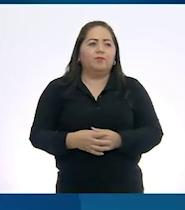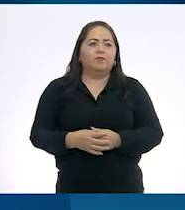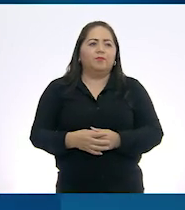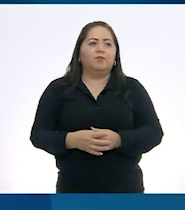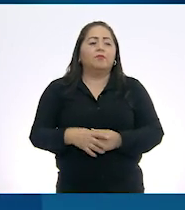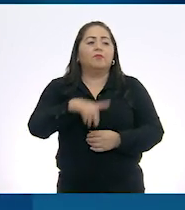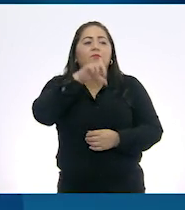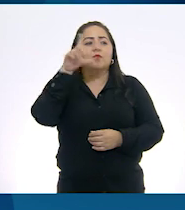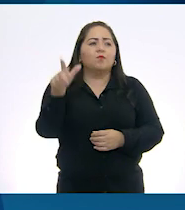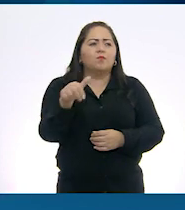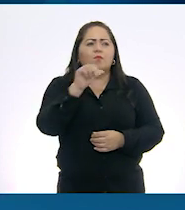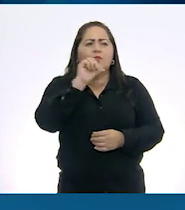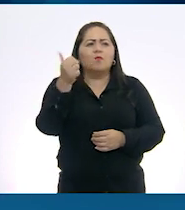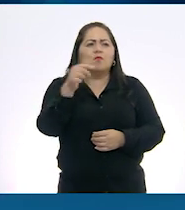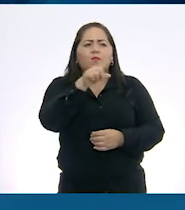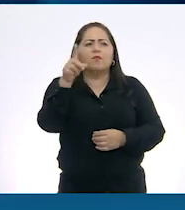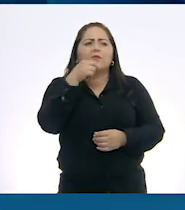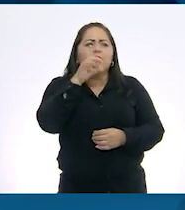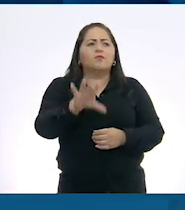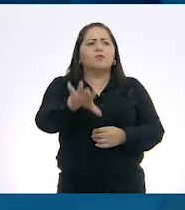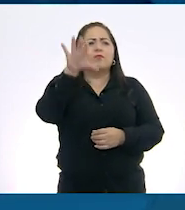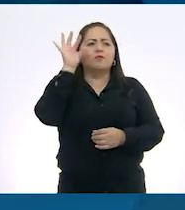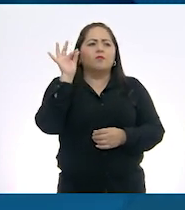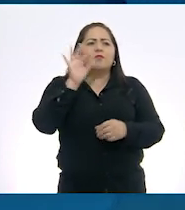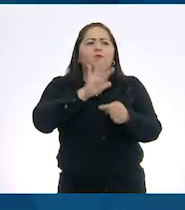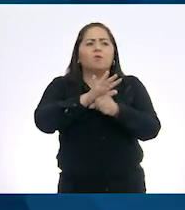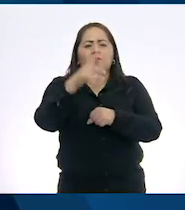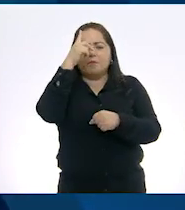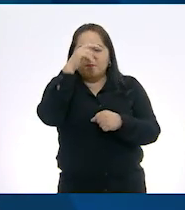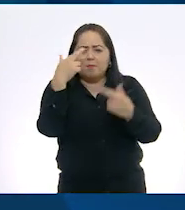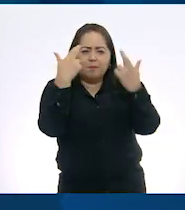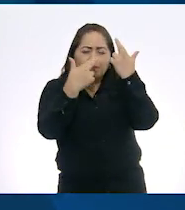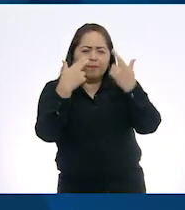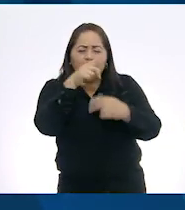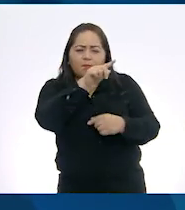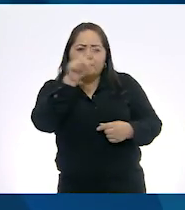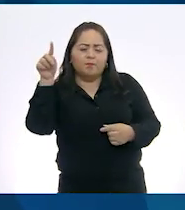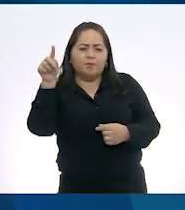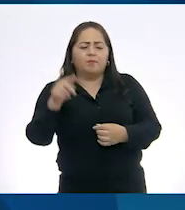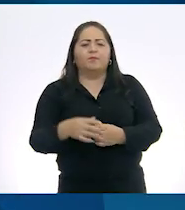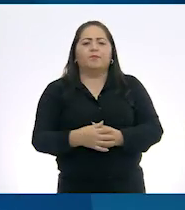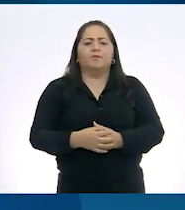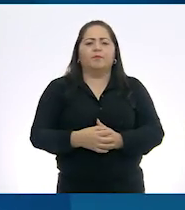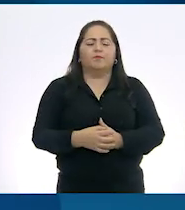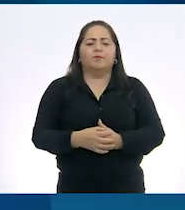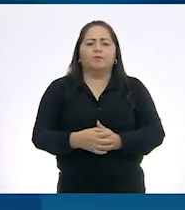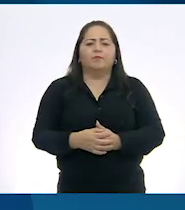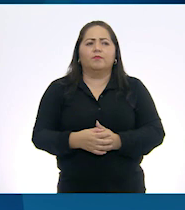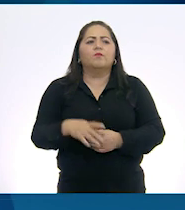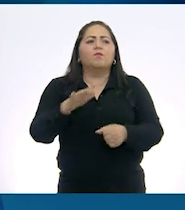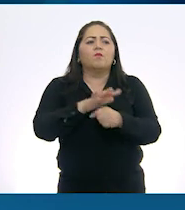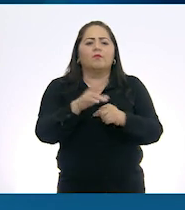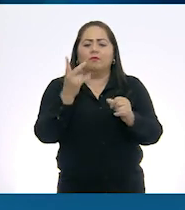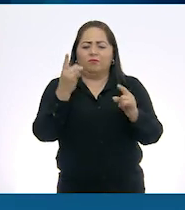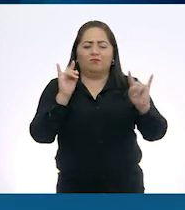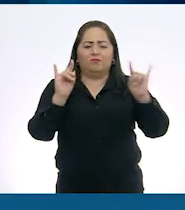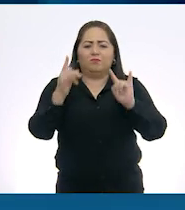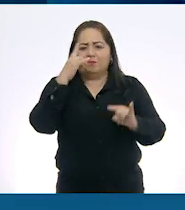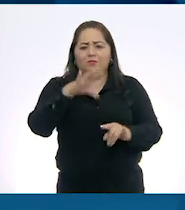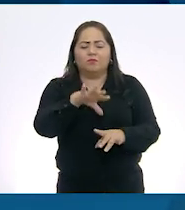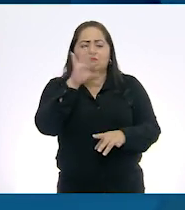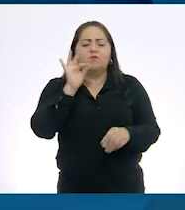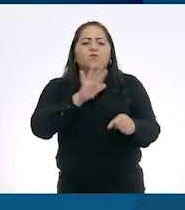Después, sale el mensaje de tengo que seleccionar el modo de